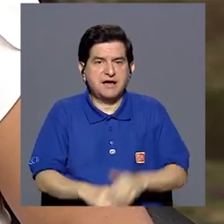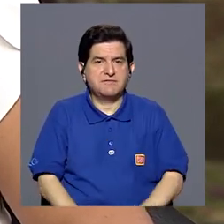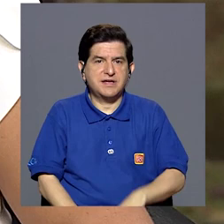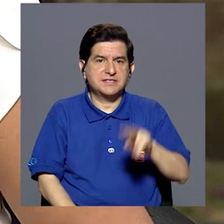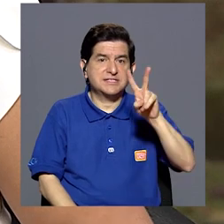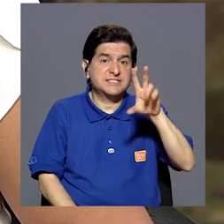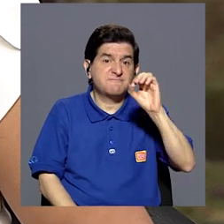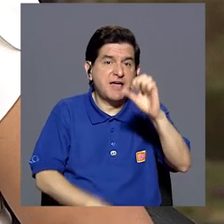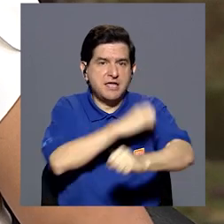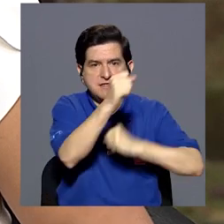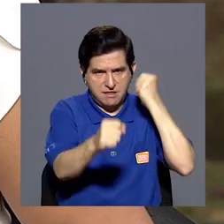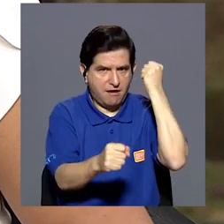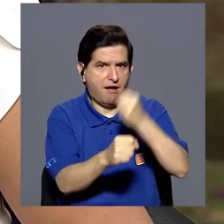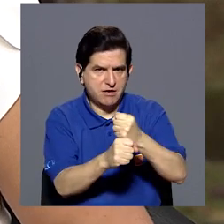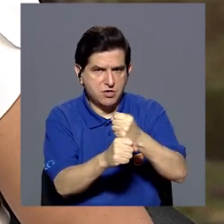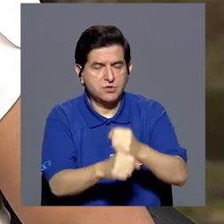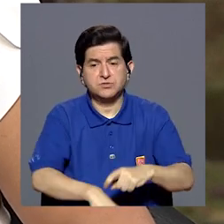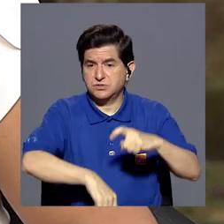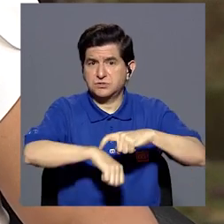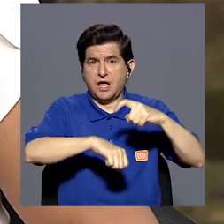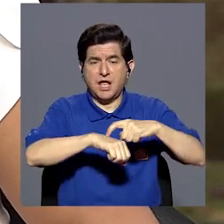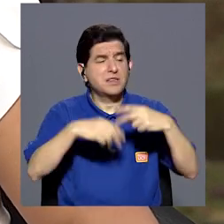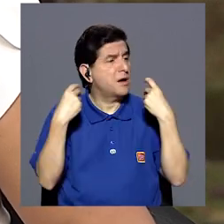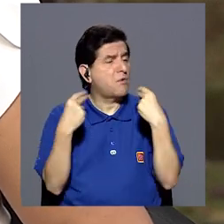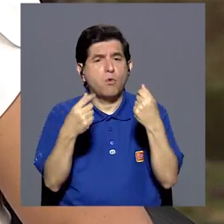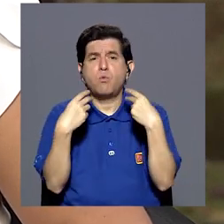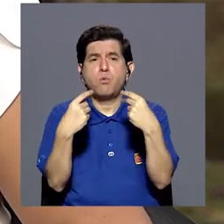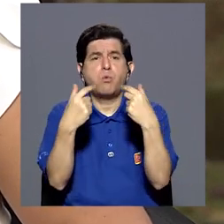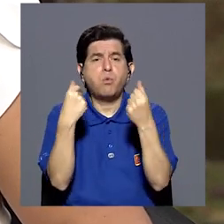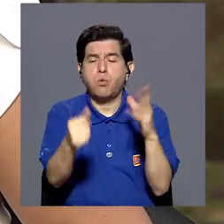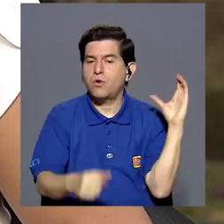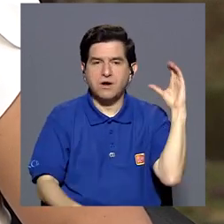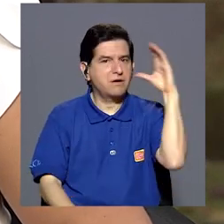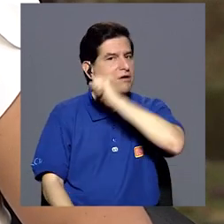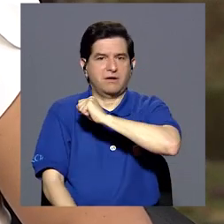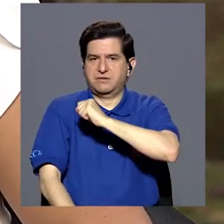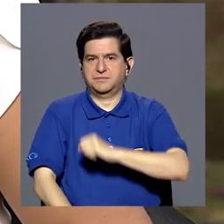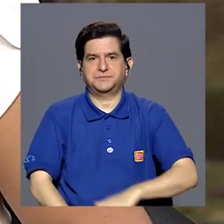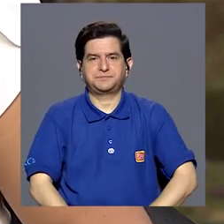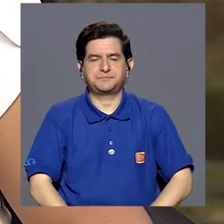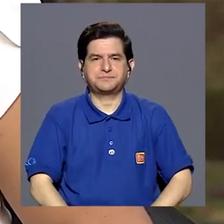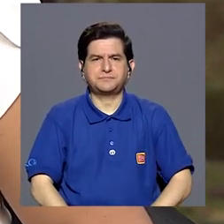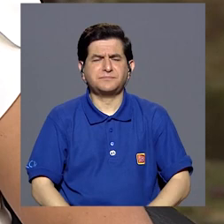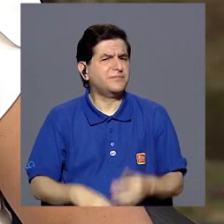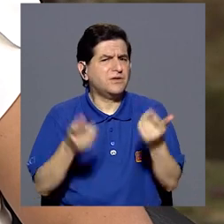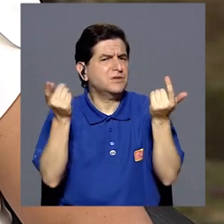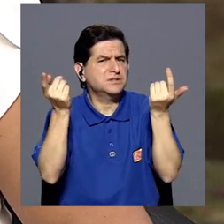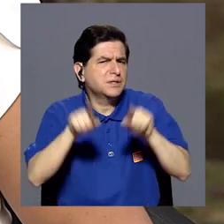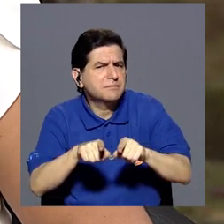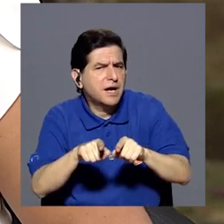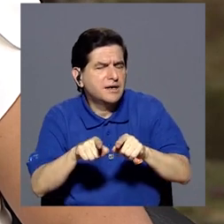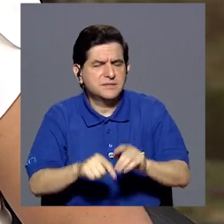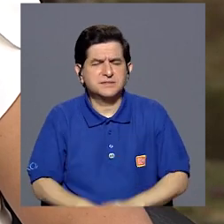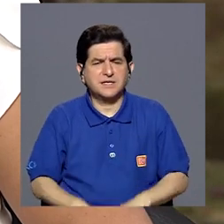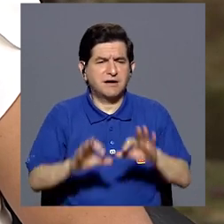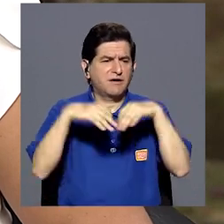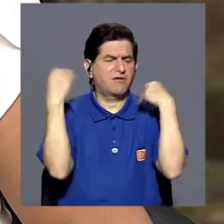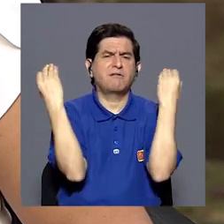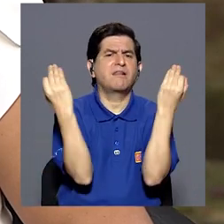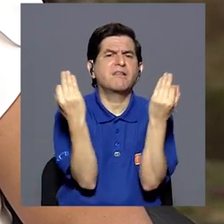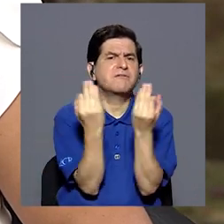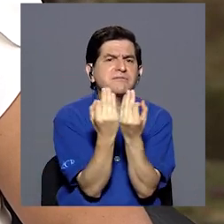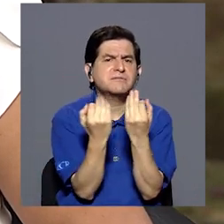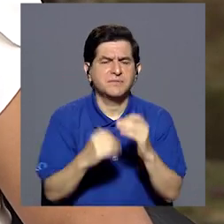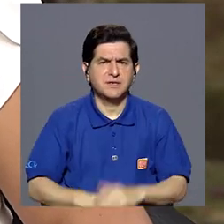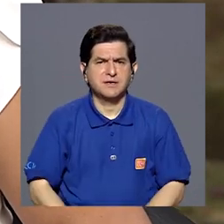a veces puede ser 20 años, ¿verdad? Porque el tiempo pasa tan rápido que a veces no nos damos cuenta. Entonces, ¿qué sucede con los